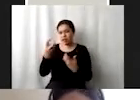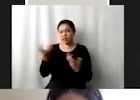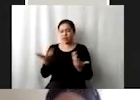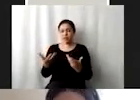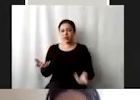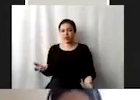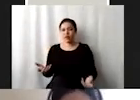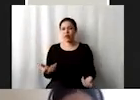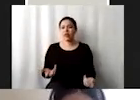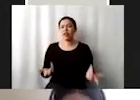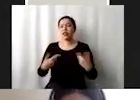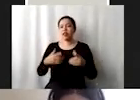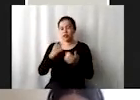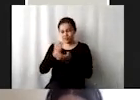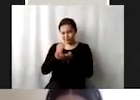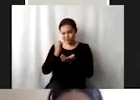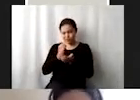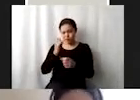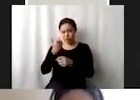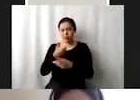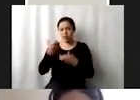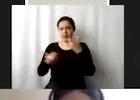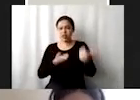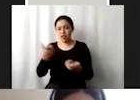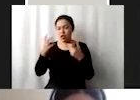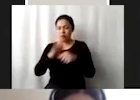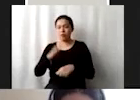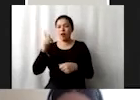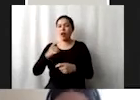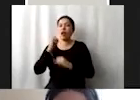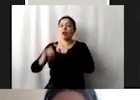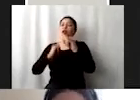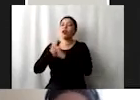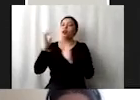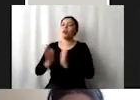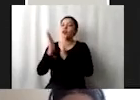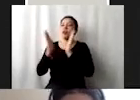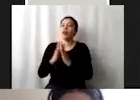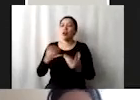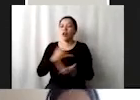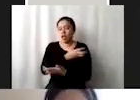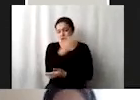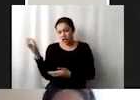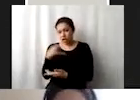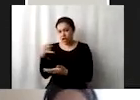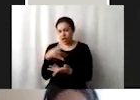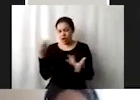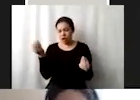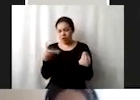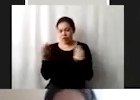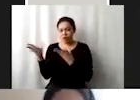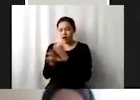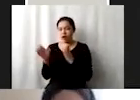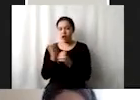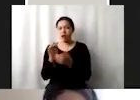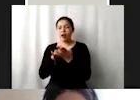inversiones, mayor cooperación internacional, en infraestructura rural, en investigación agrícola, obviamente si queremos